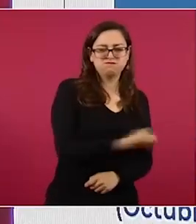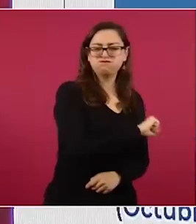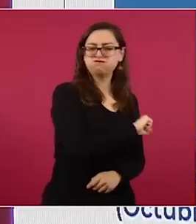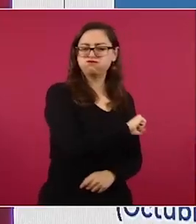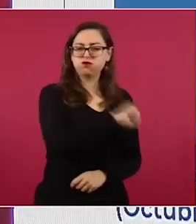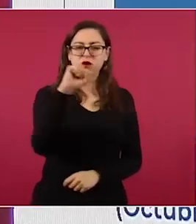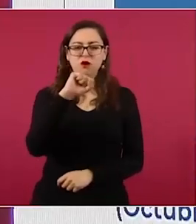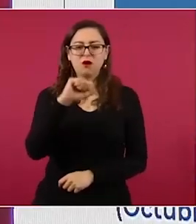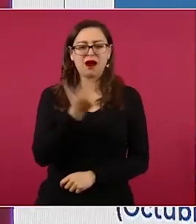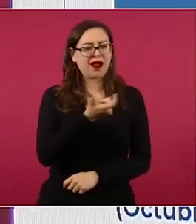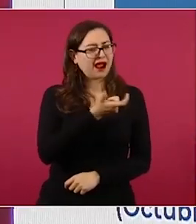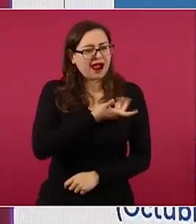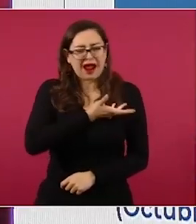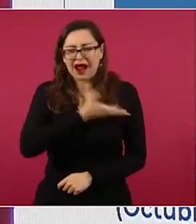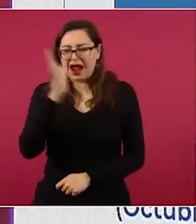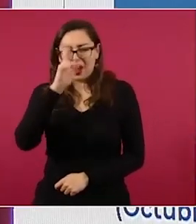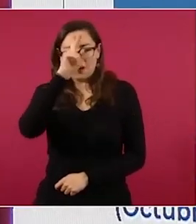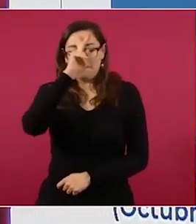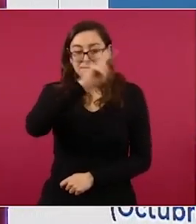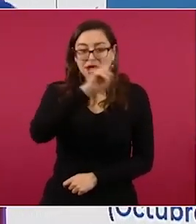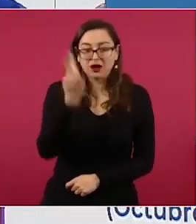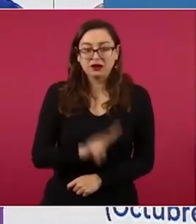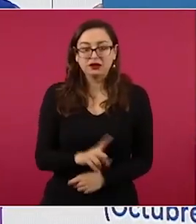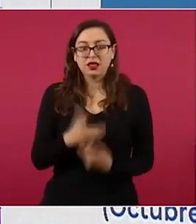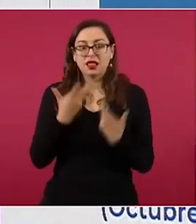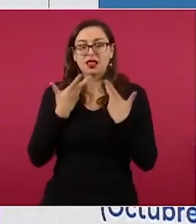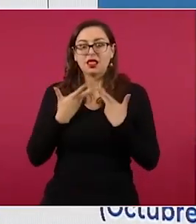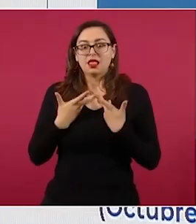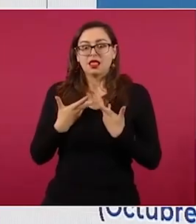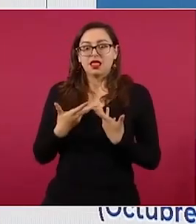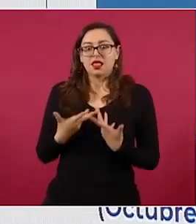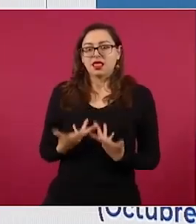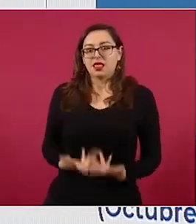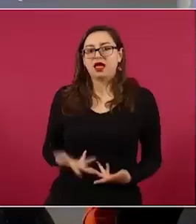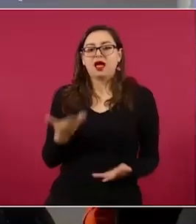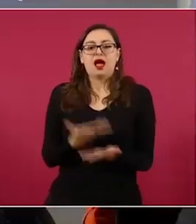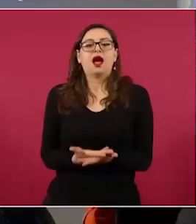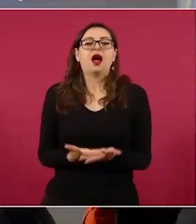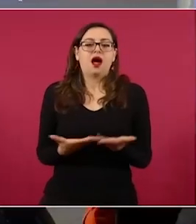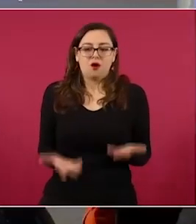y ya tenemos que pagar más.